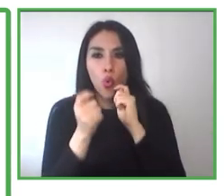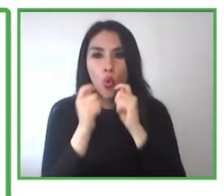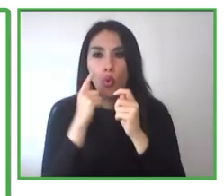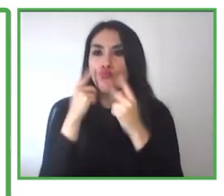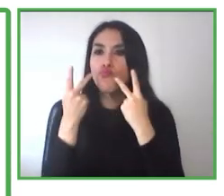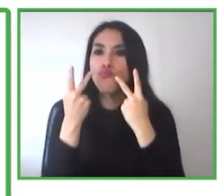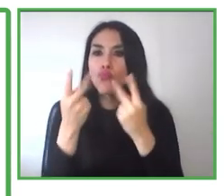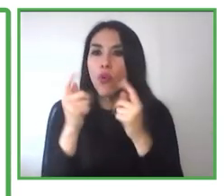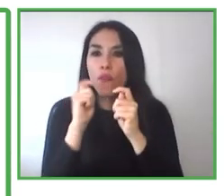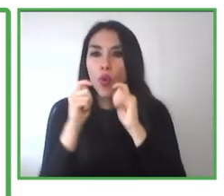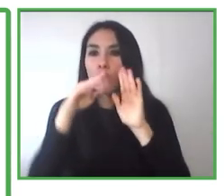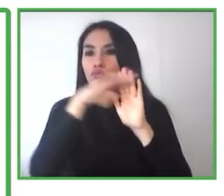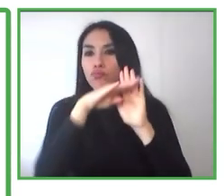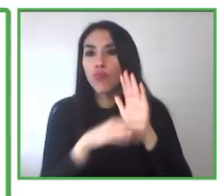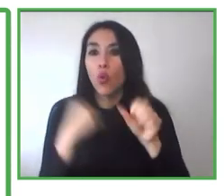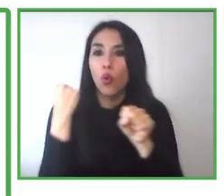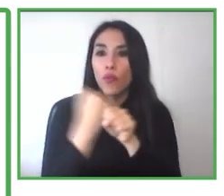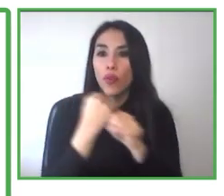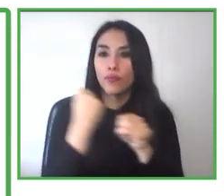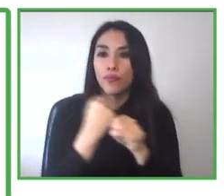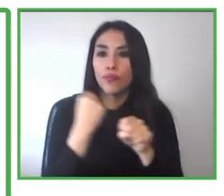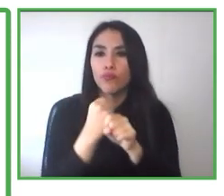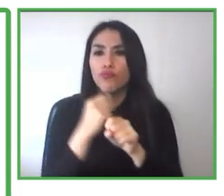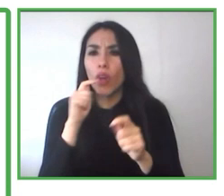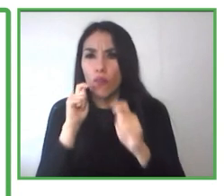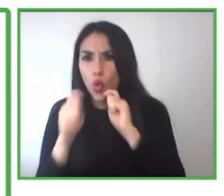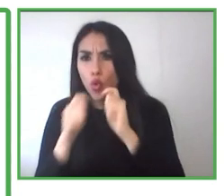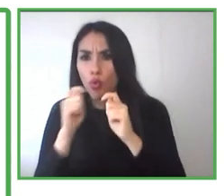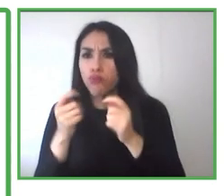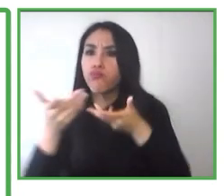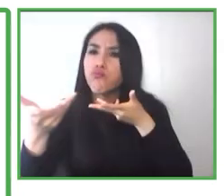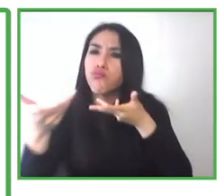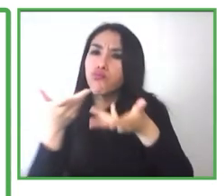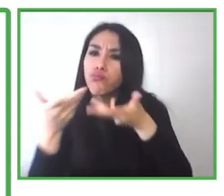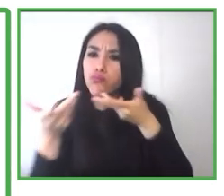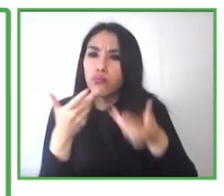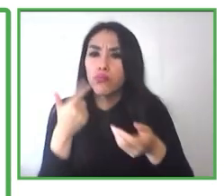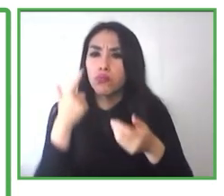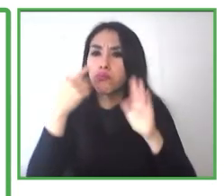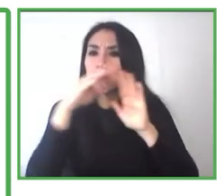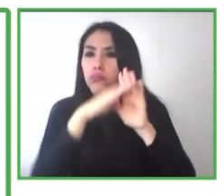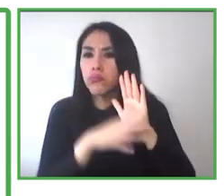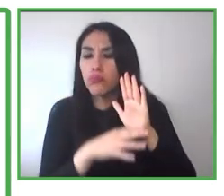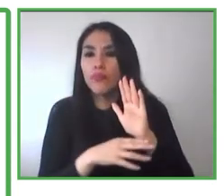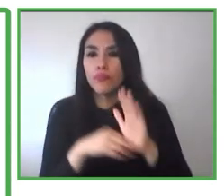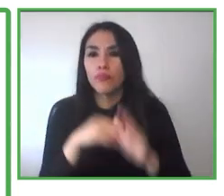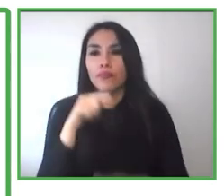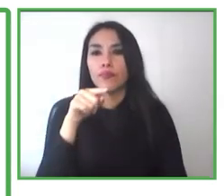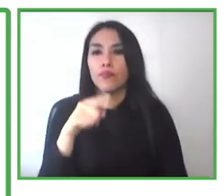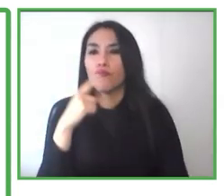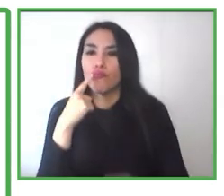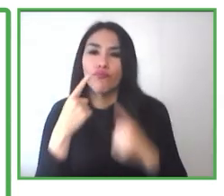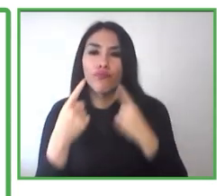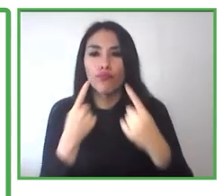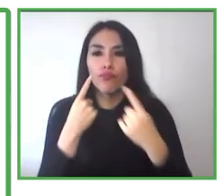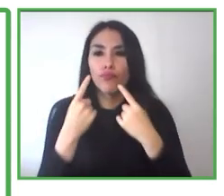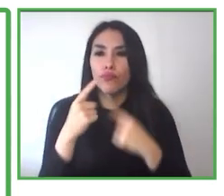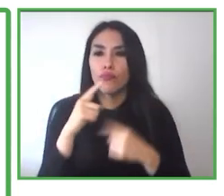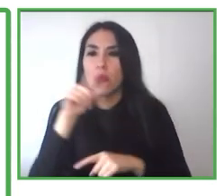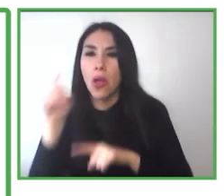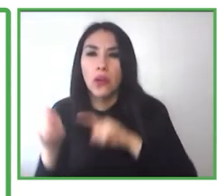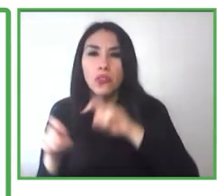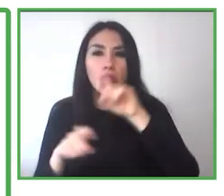exhaustiva, es una entrevista que dura al menos una hora, en la cual podemos indagar en antecedentes personales, evaluación de las